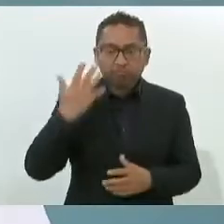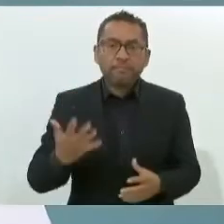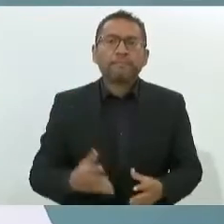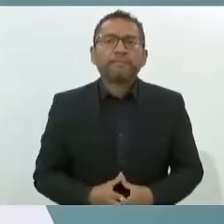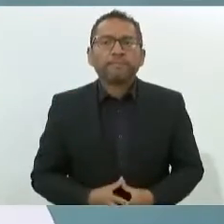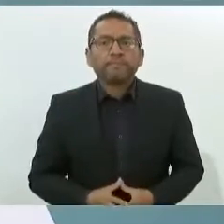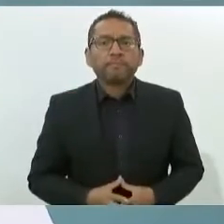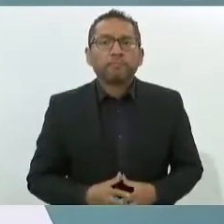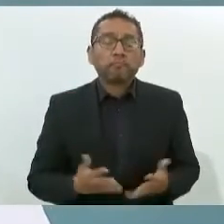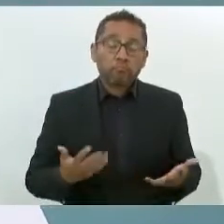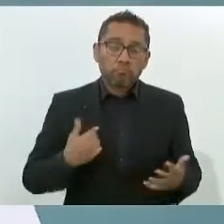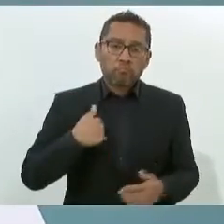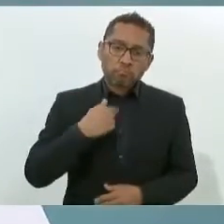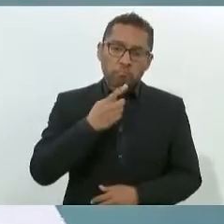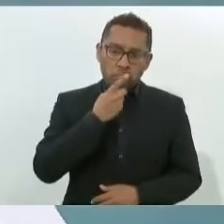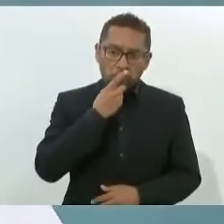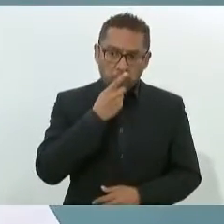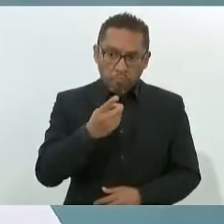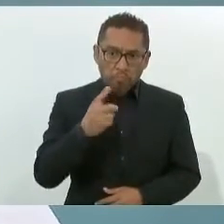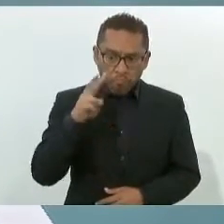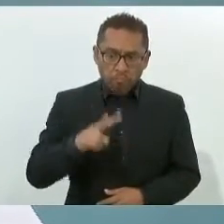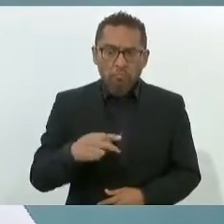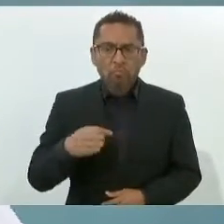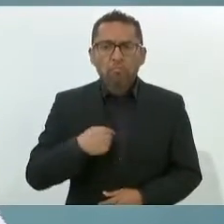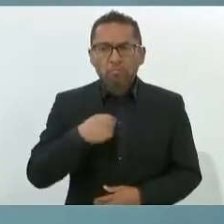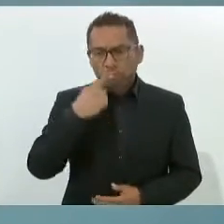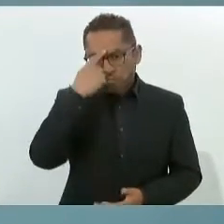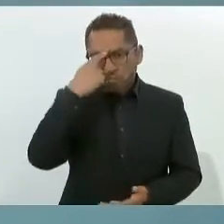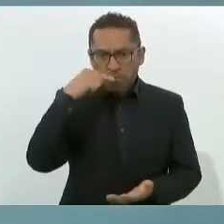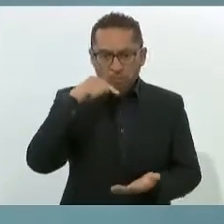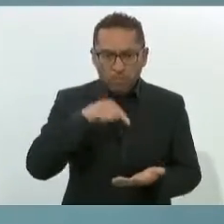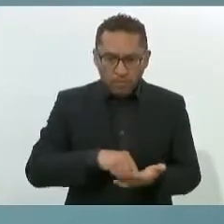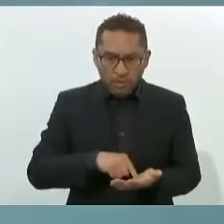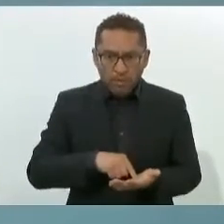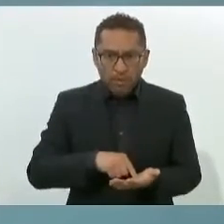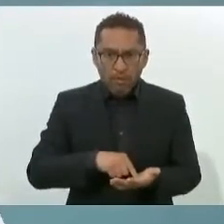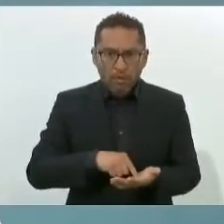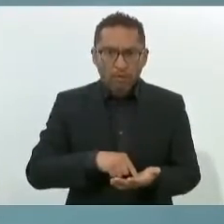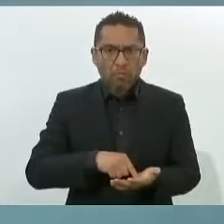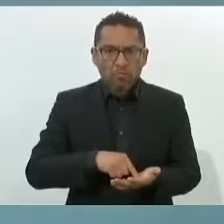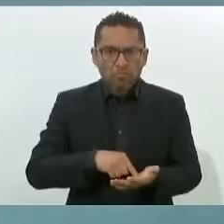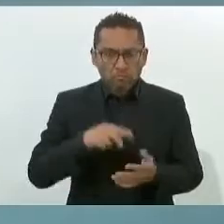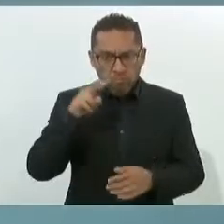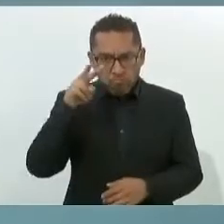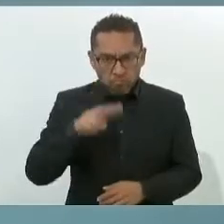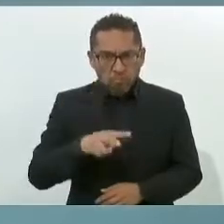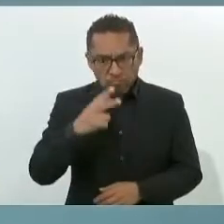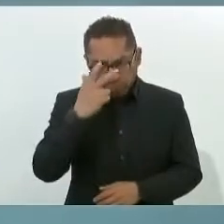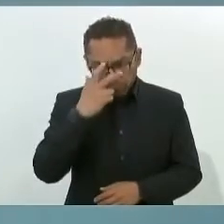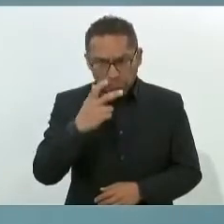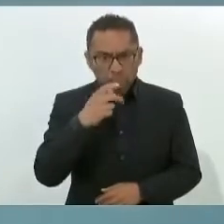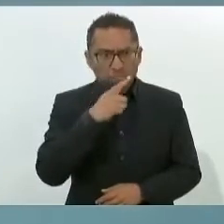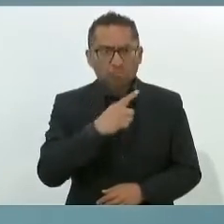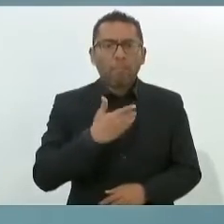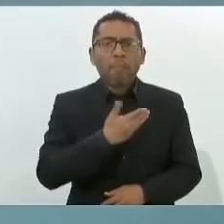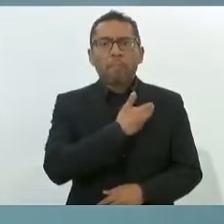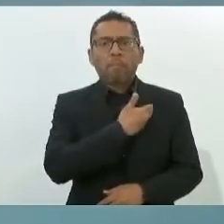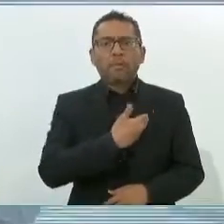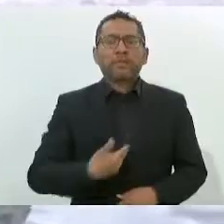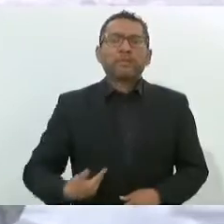creo sinceramente que el señor Presidente hizo una muy buena elección,